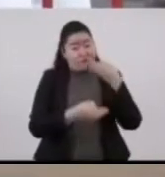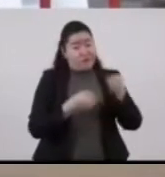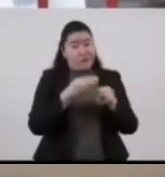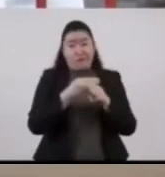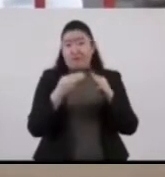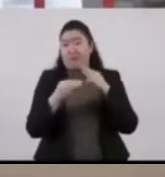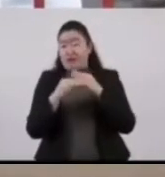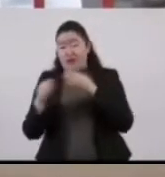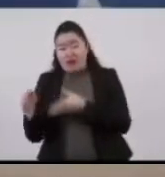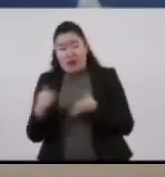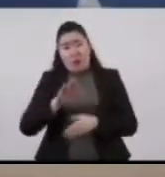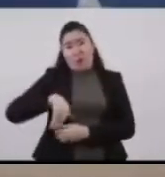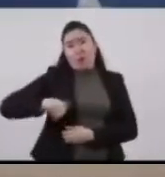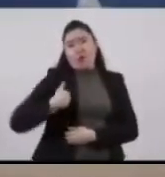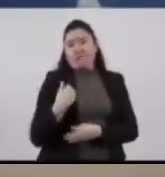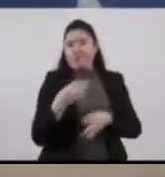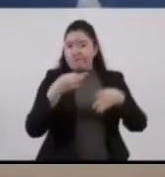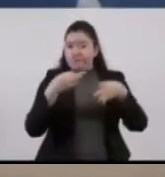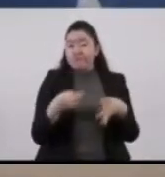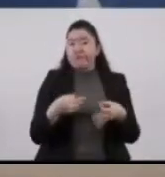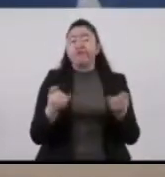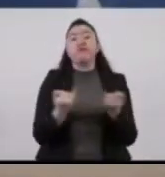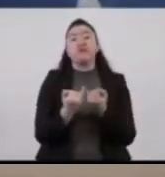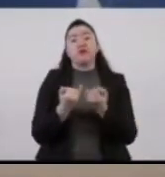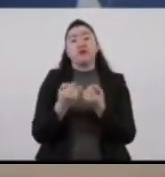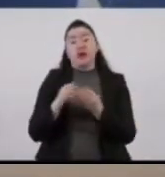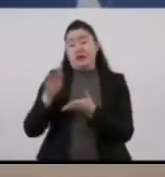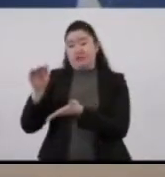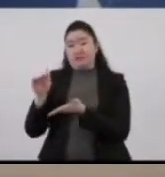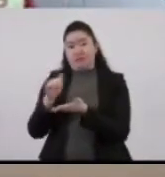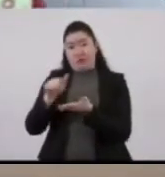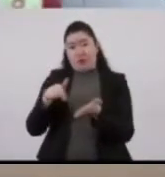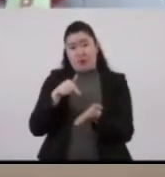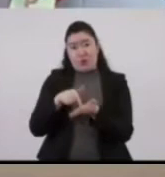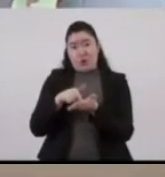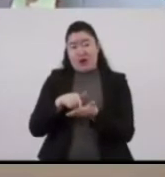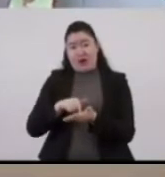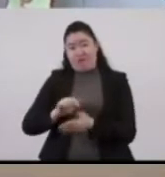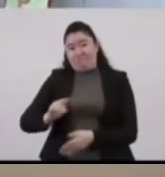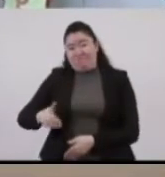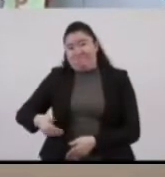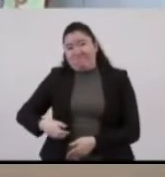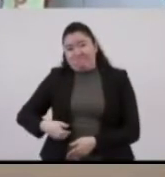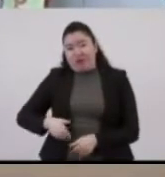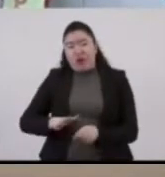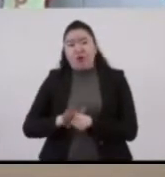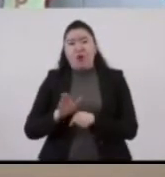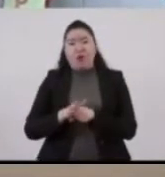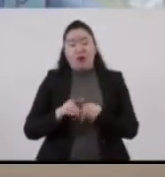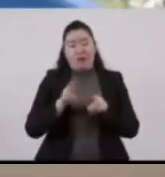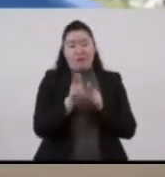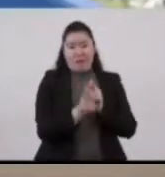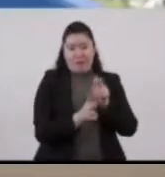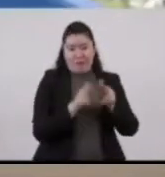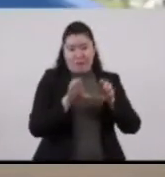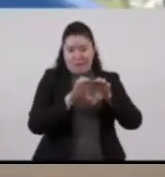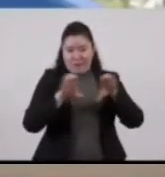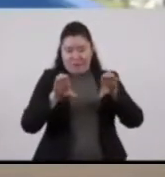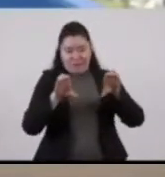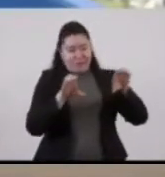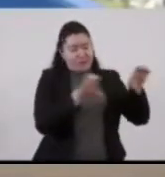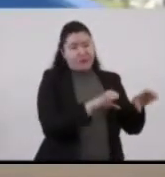elementos trasladados y que se trasladarán de la zona del incidente, vagones, rieles, balastos,